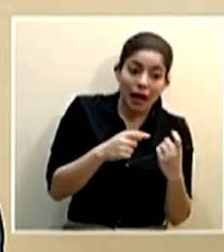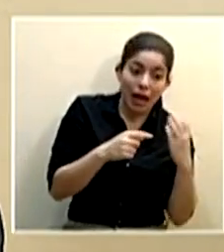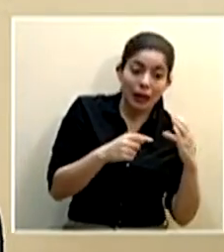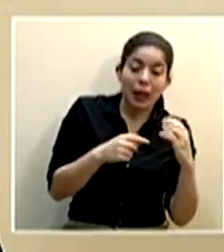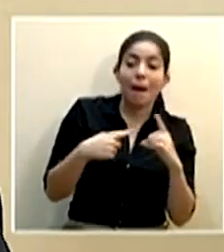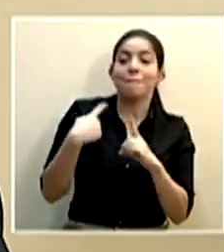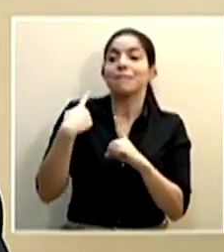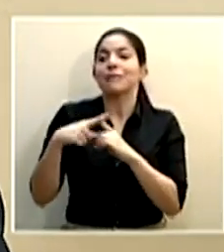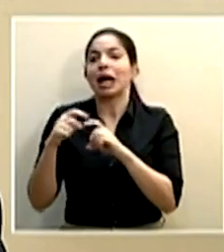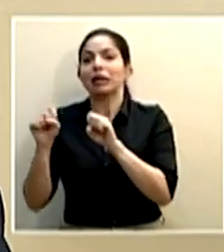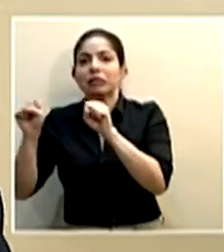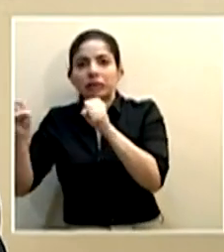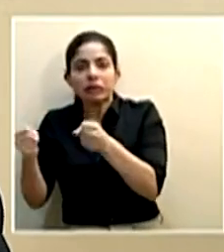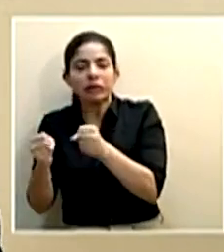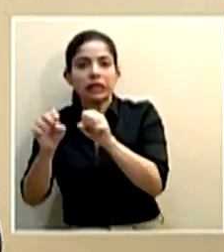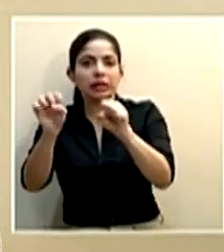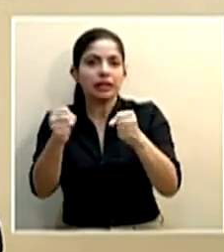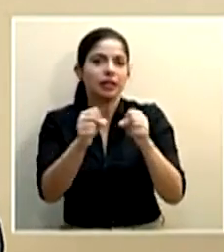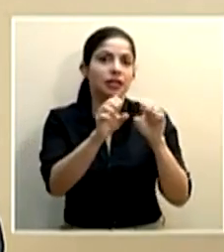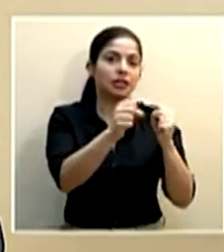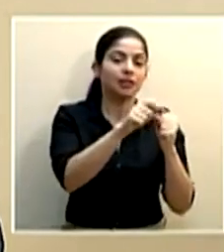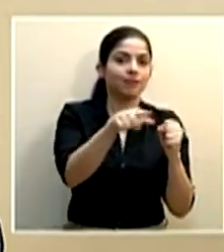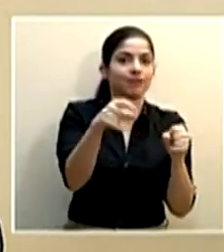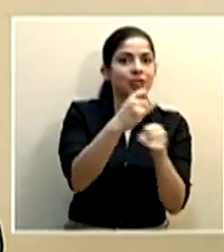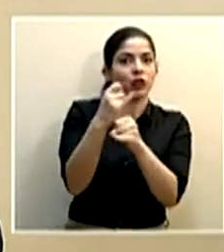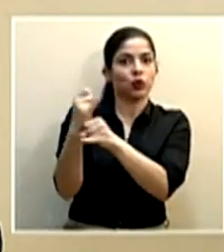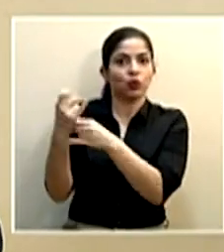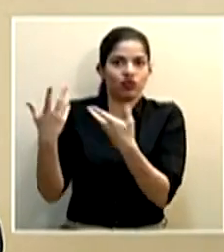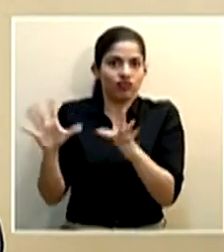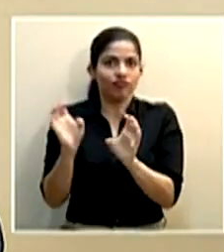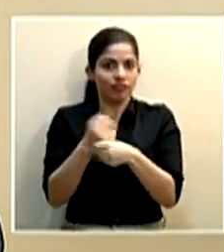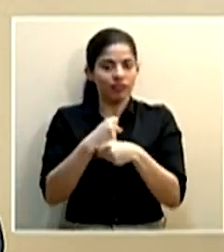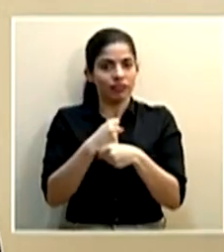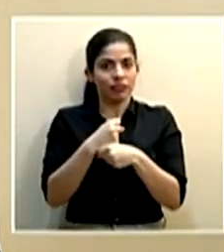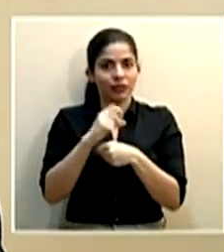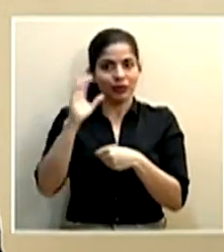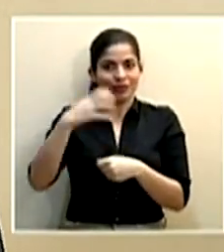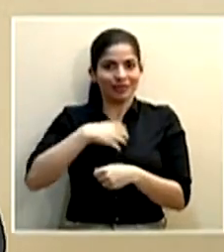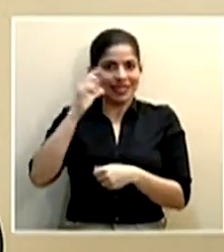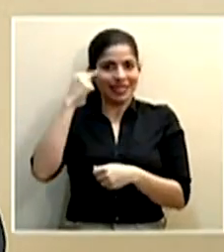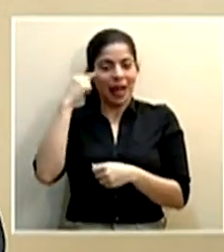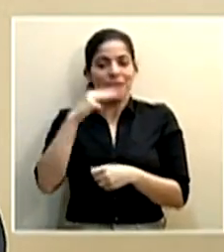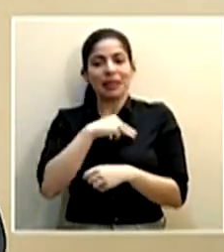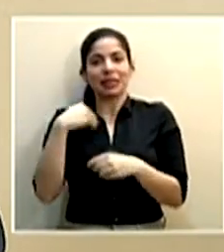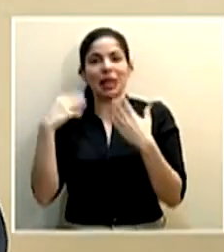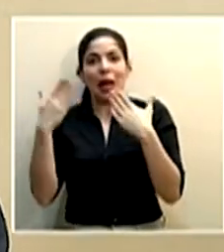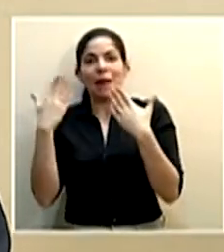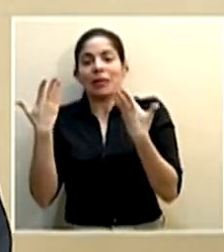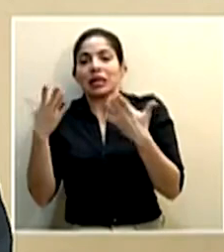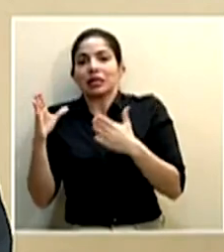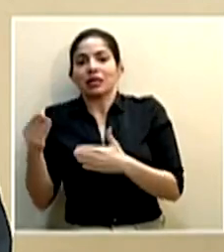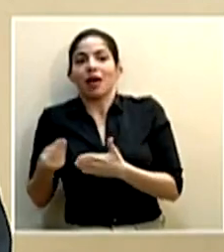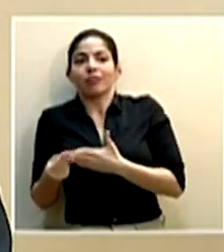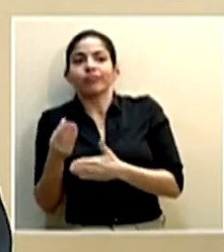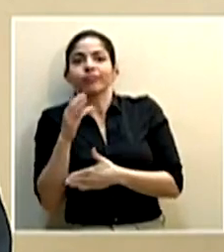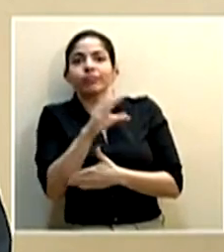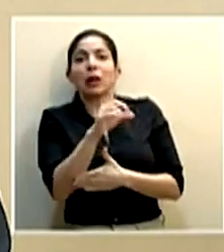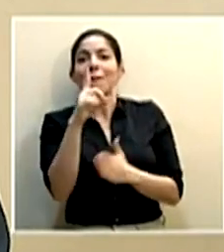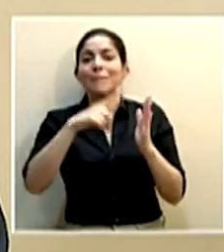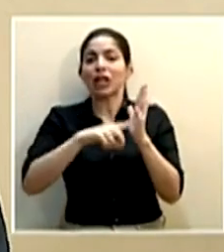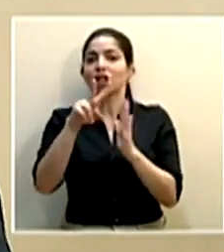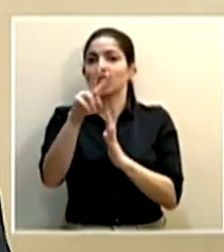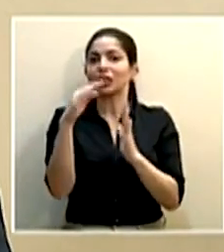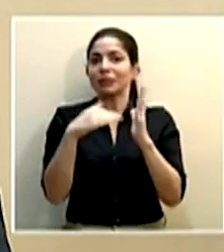recortes que solidariamente ha hecho las diferentes instituciones del Estado el Ministerio del Ambiente ha aportado 1.200